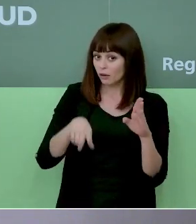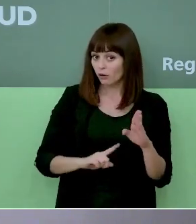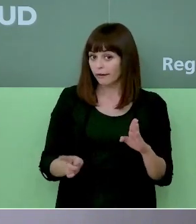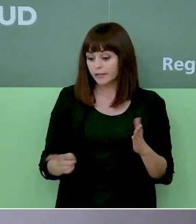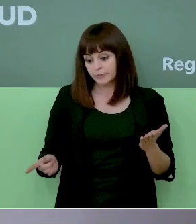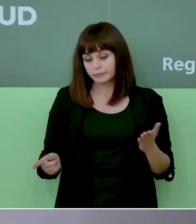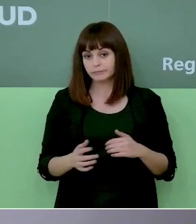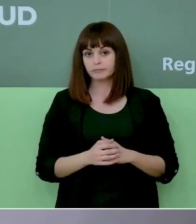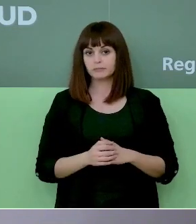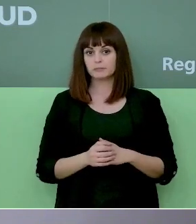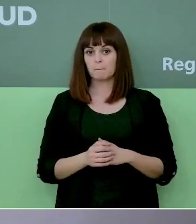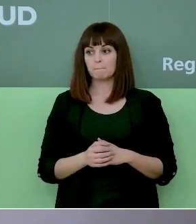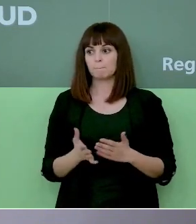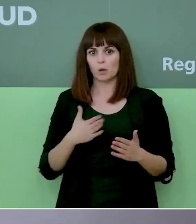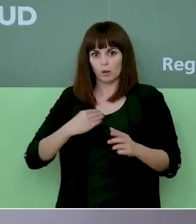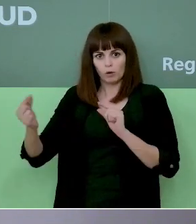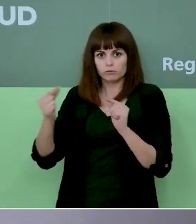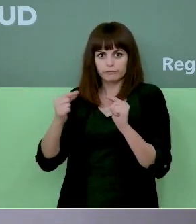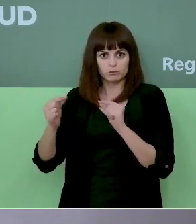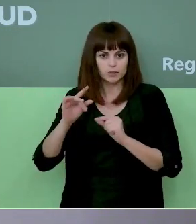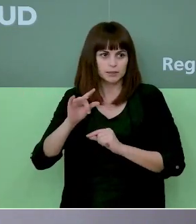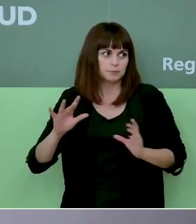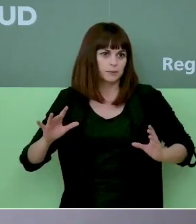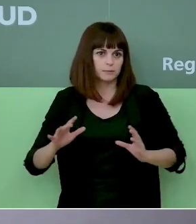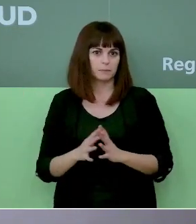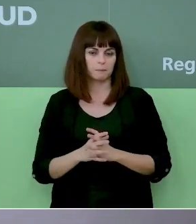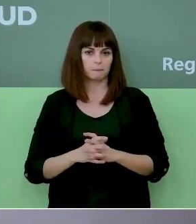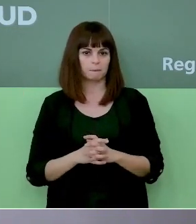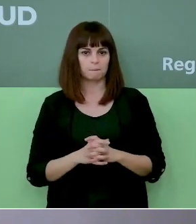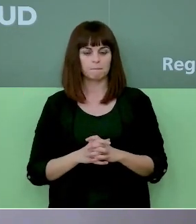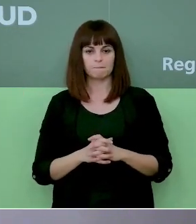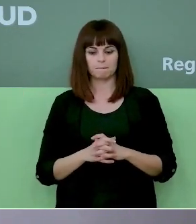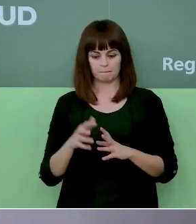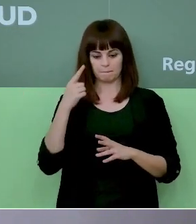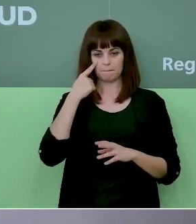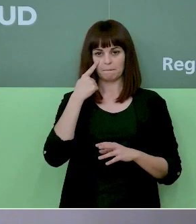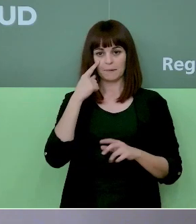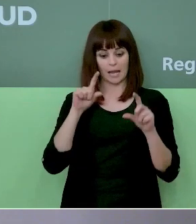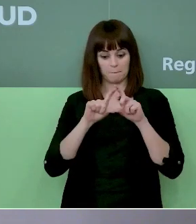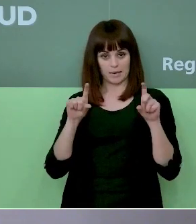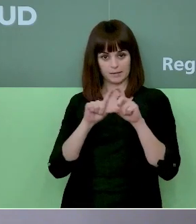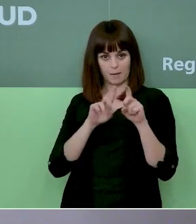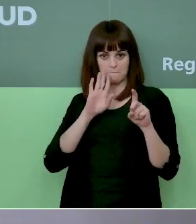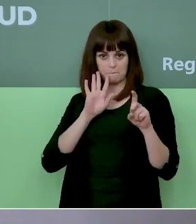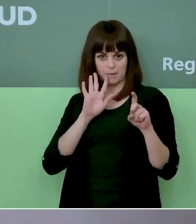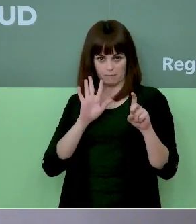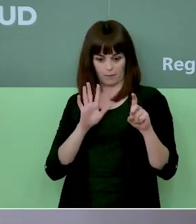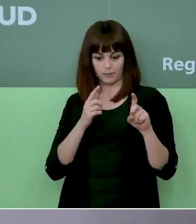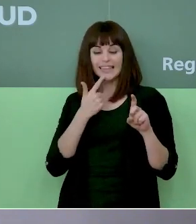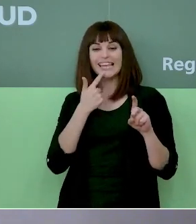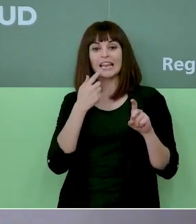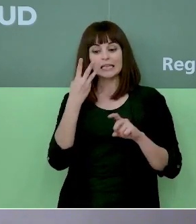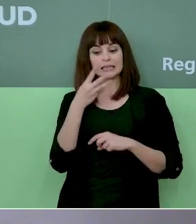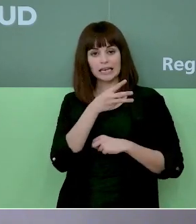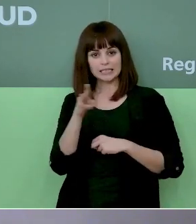bueno pues esto es discutible pero no pero si el mismo fabricante dice que tres semanas insiste pero